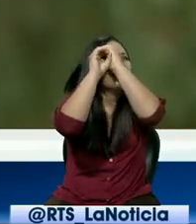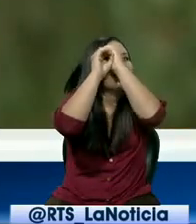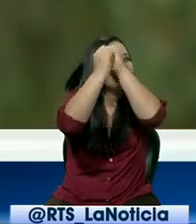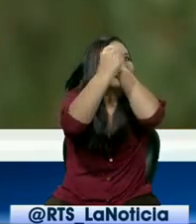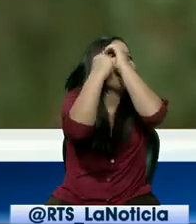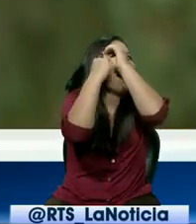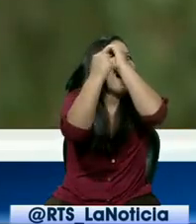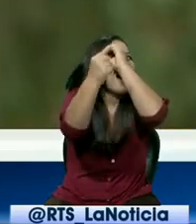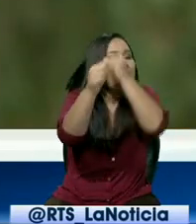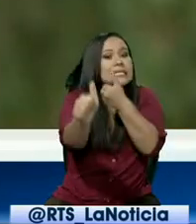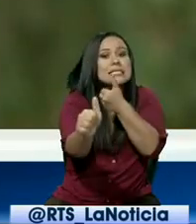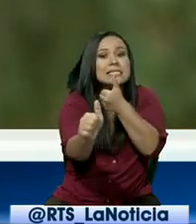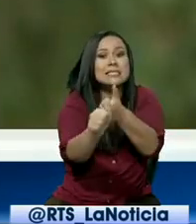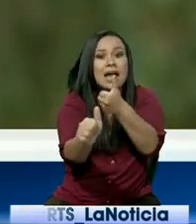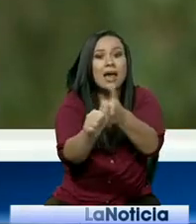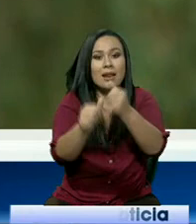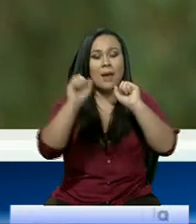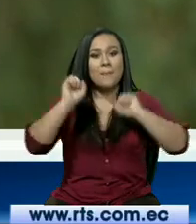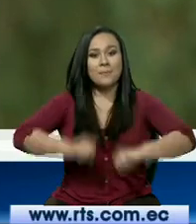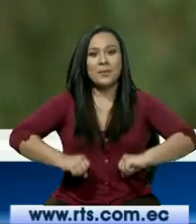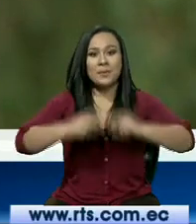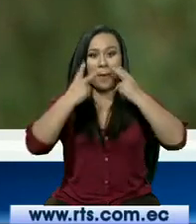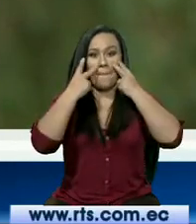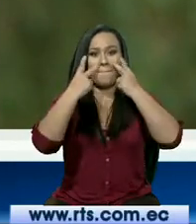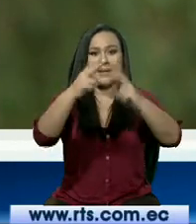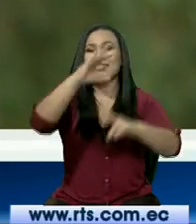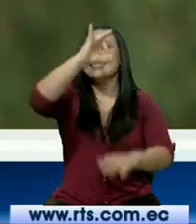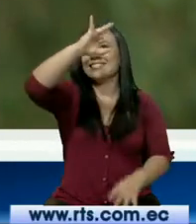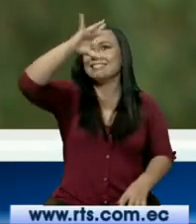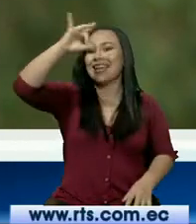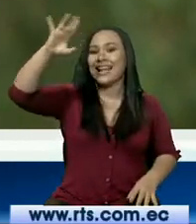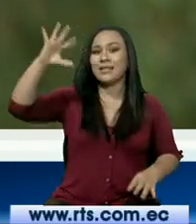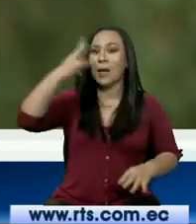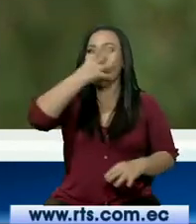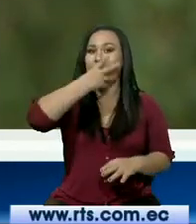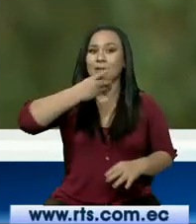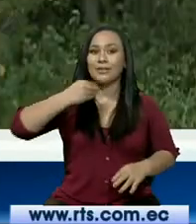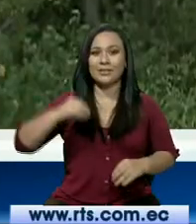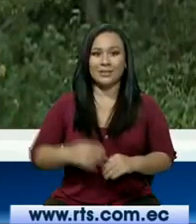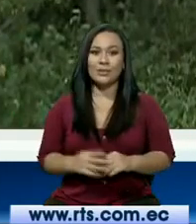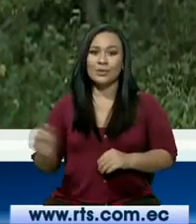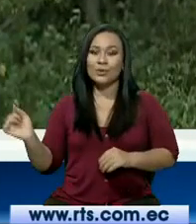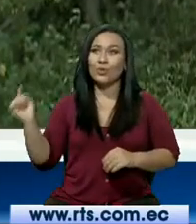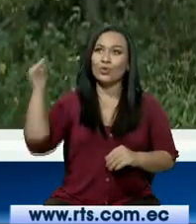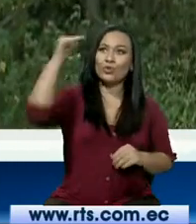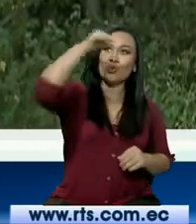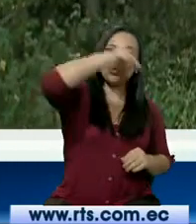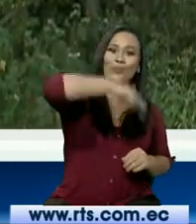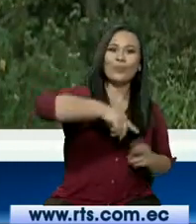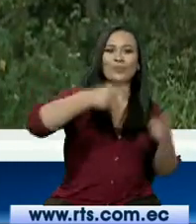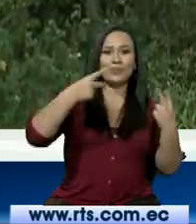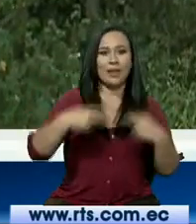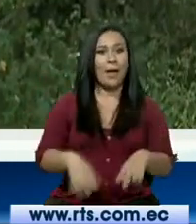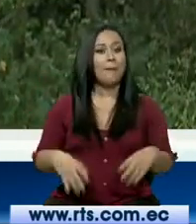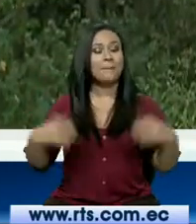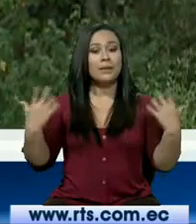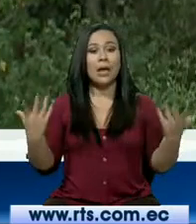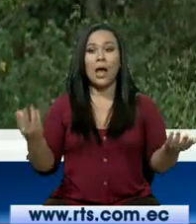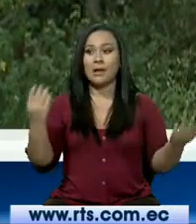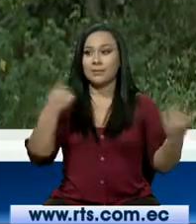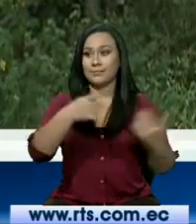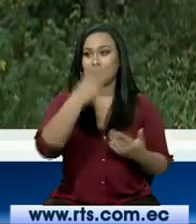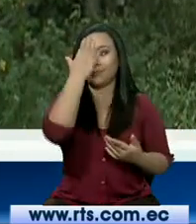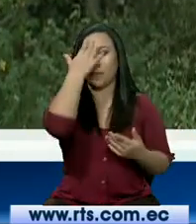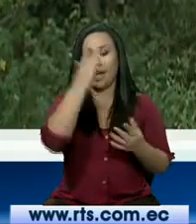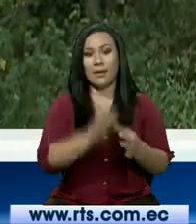Jerusalén. Es un sitio estratégico para mirar estrellas, astros, cometas. Y tenemos otro sendero muy importante,